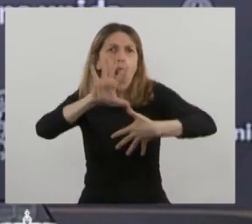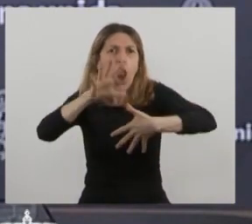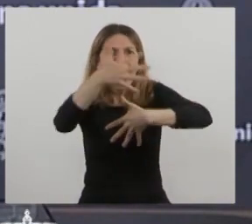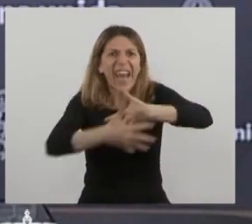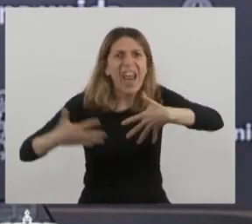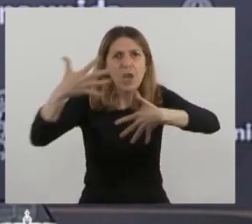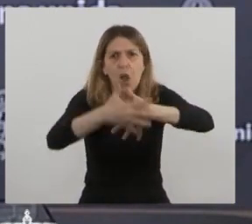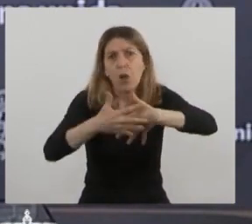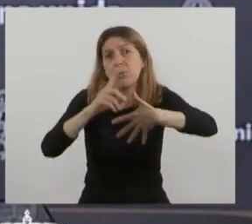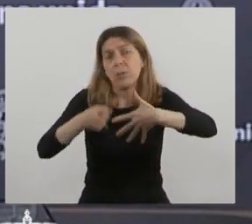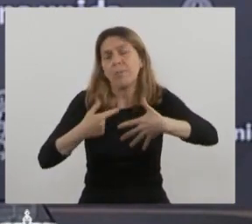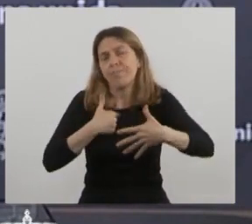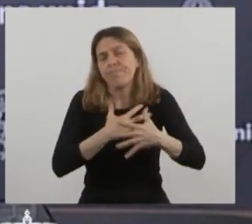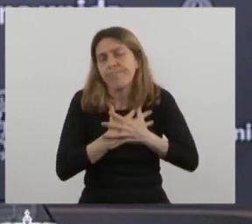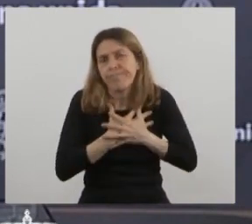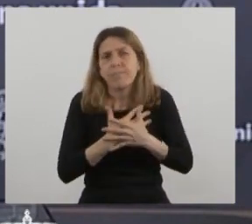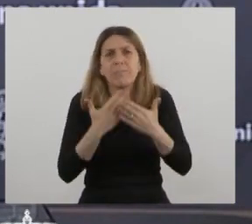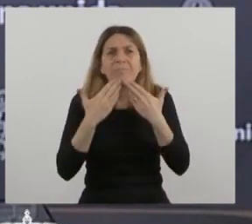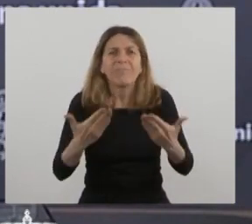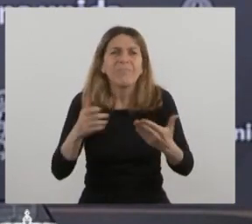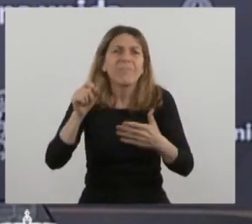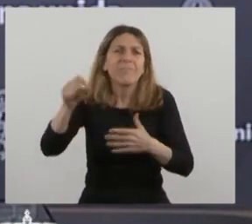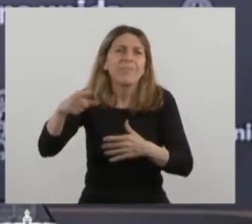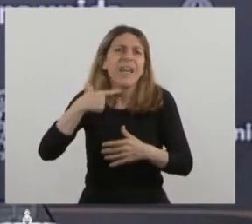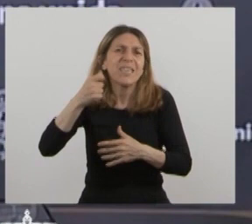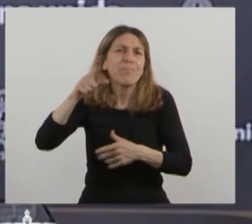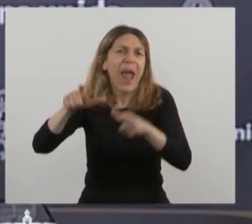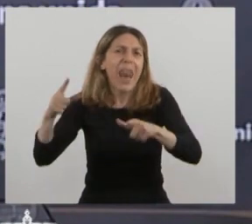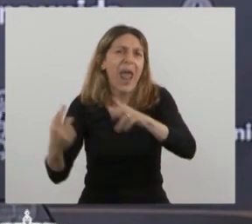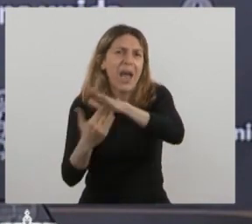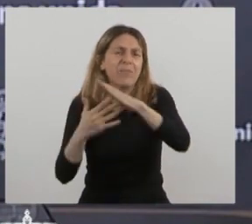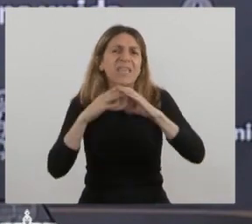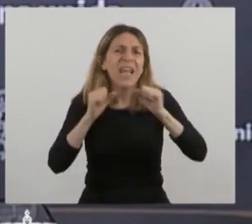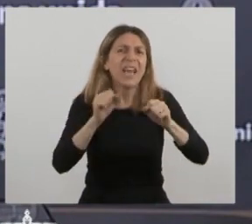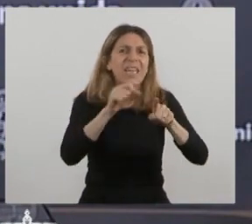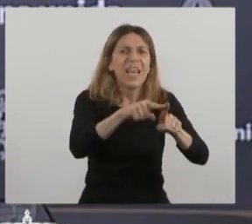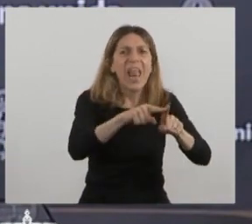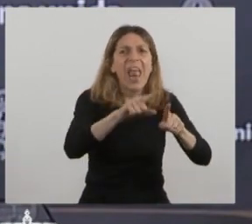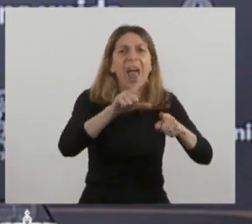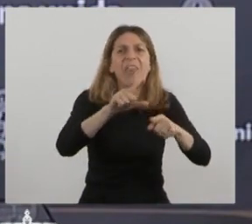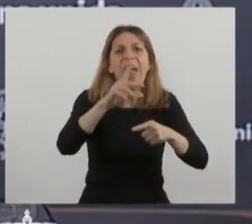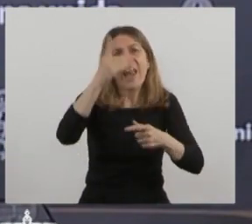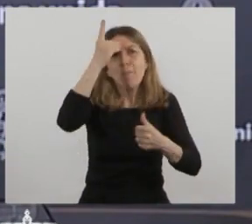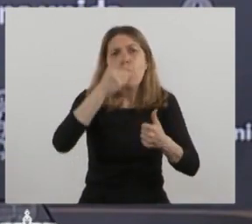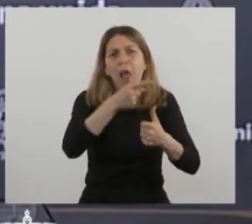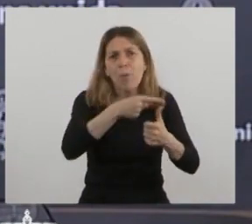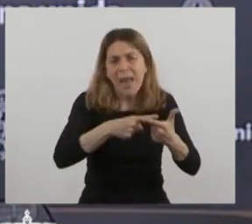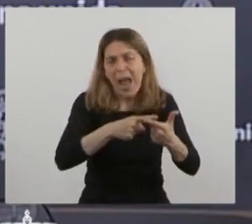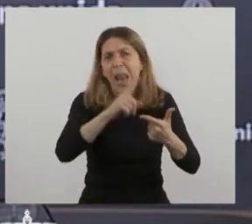y de corazón agradezco los esfuerzos de España, de la Secretaría Pro Témpore, de la República Dominicana